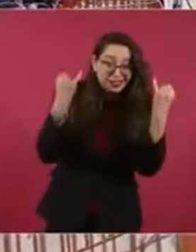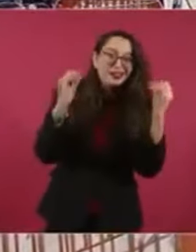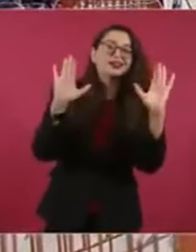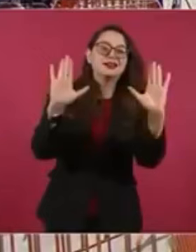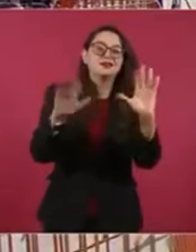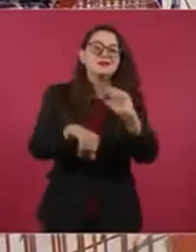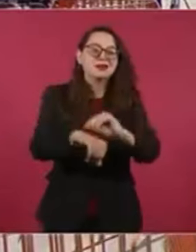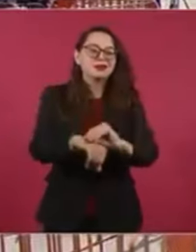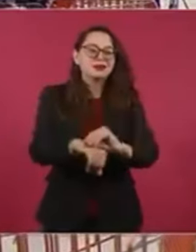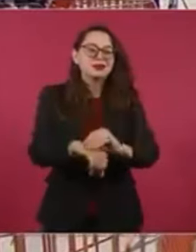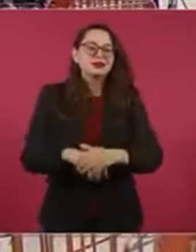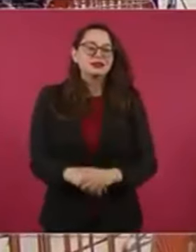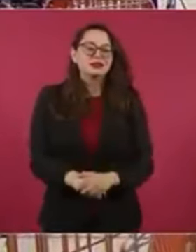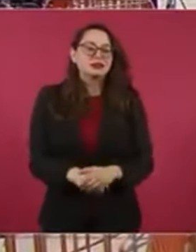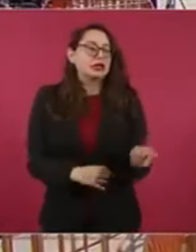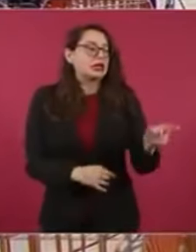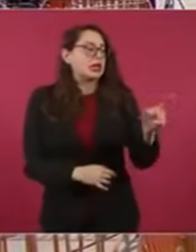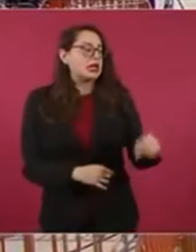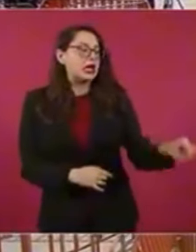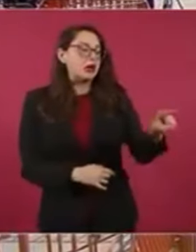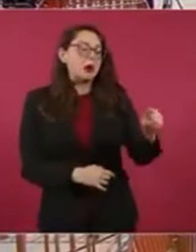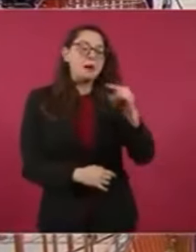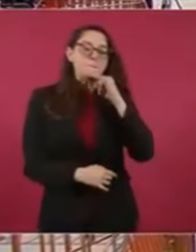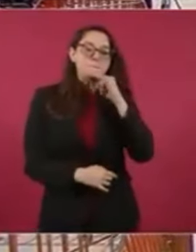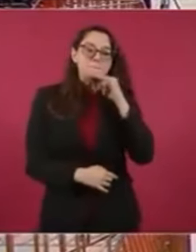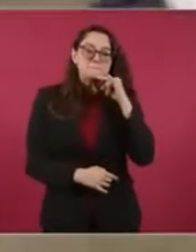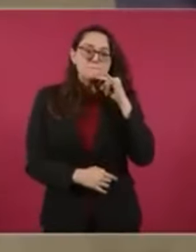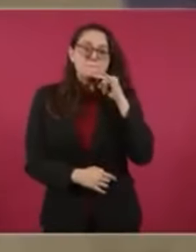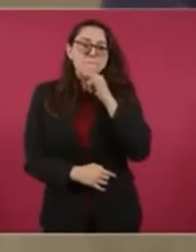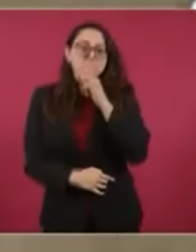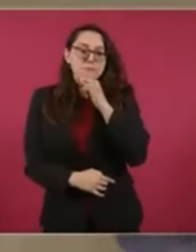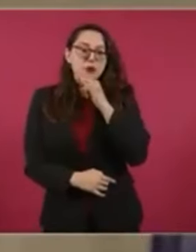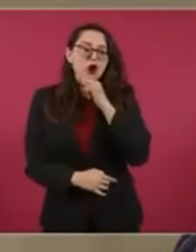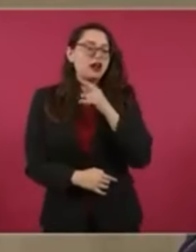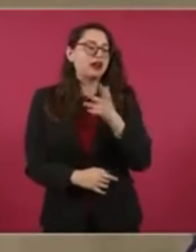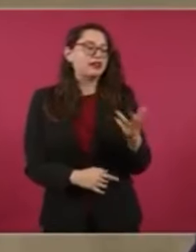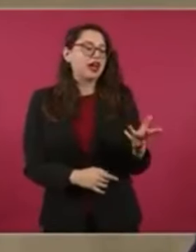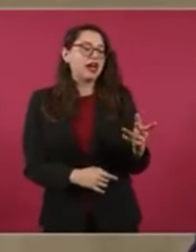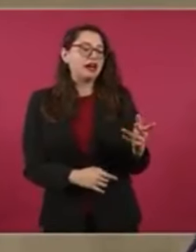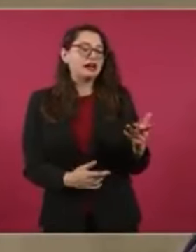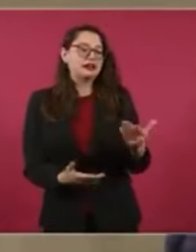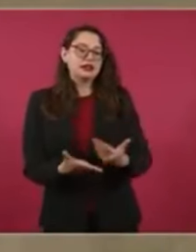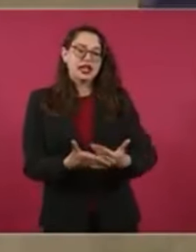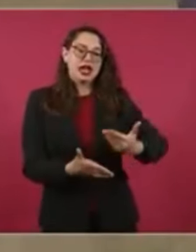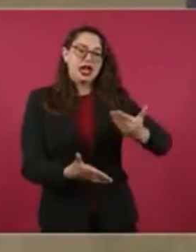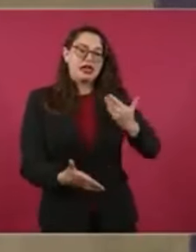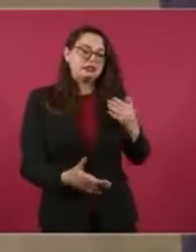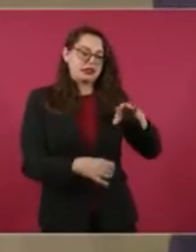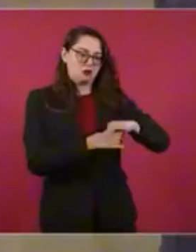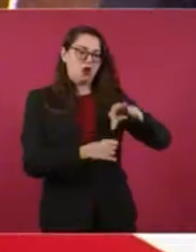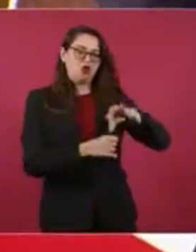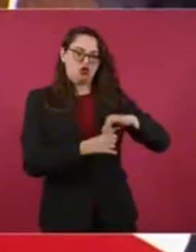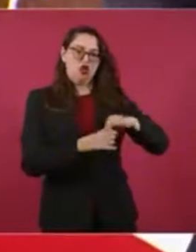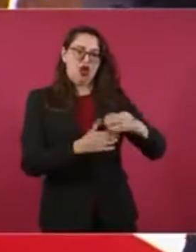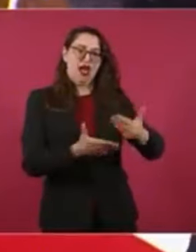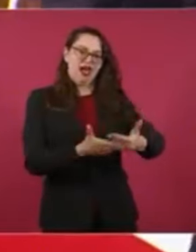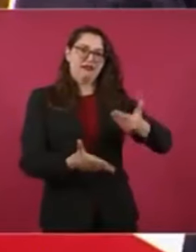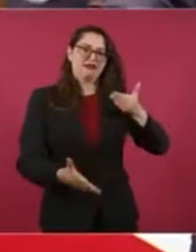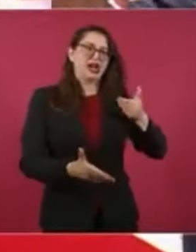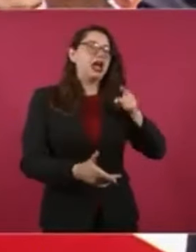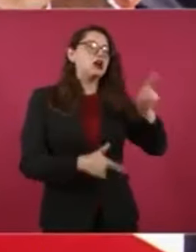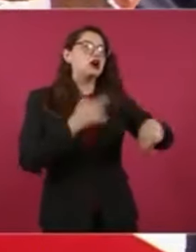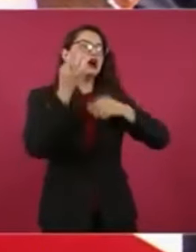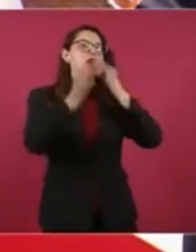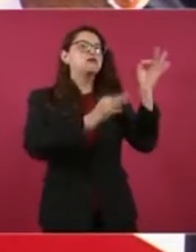De manera hipócrita, cuando en la campaña decían que